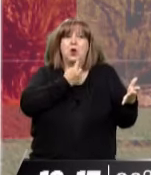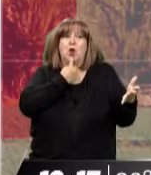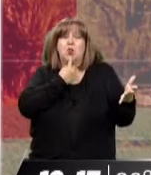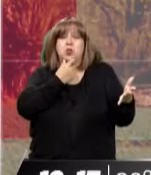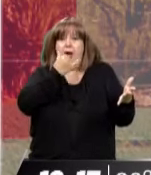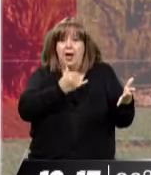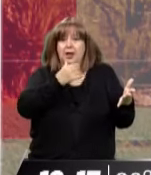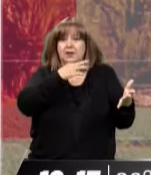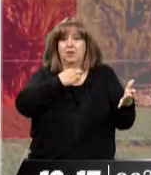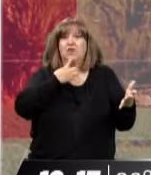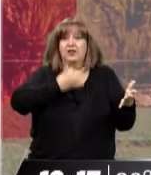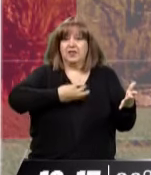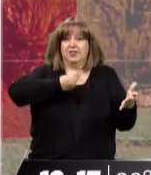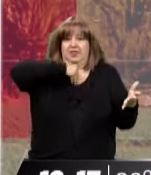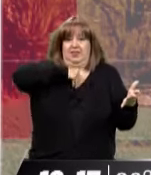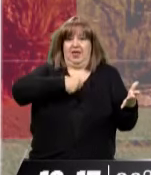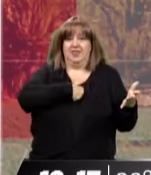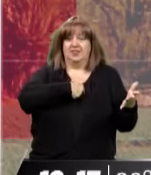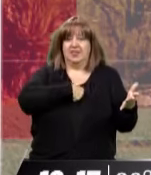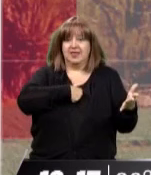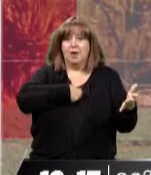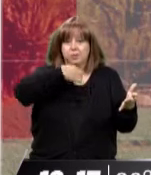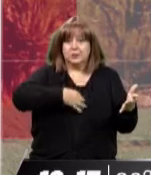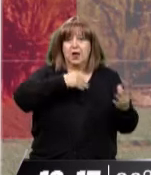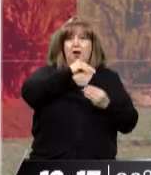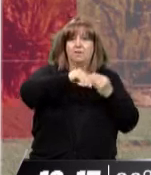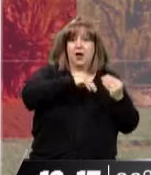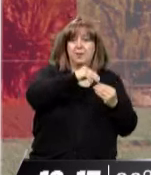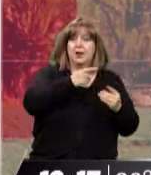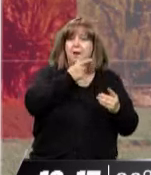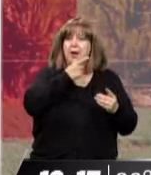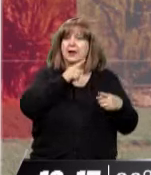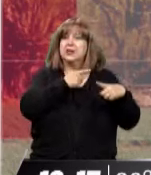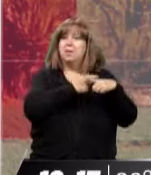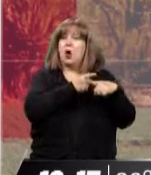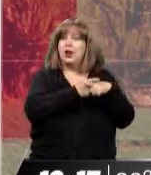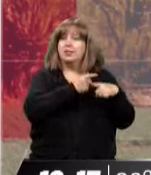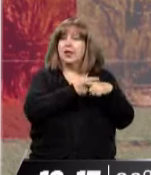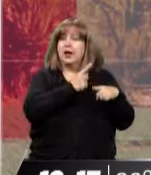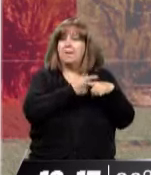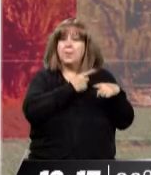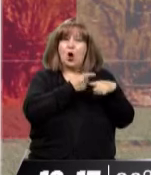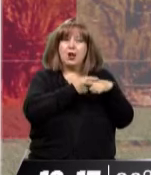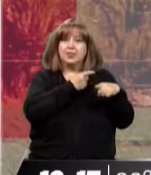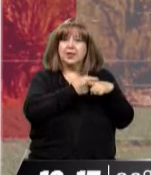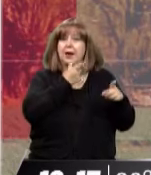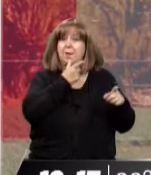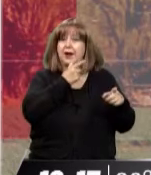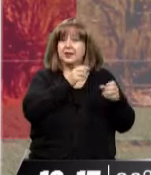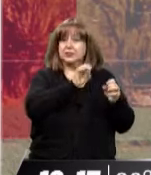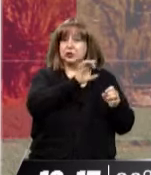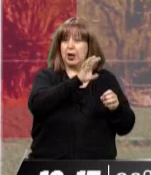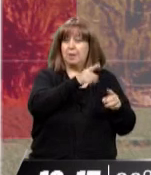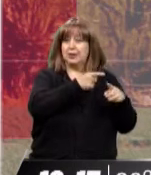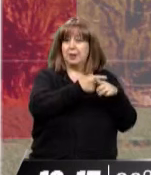que explicaba Ibáñez y apunta a la intencionalidad política, el trasfondo que puede estar instrumentalizándose con